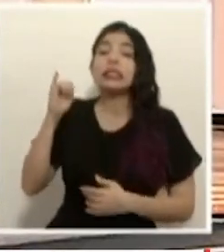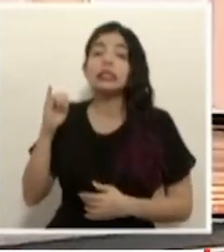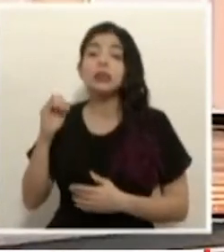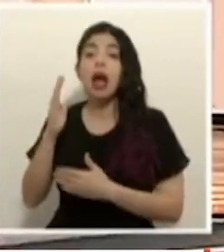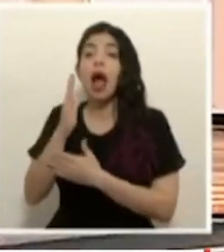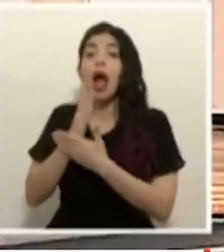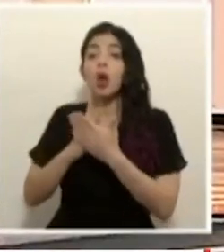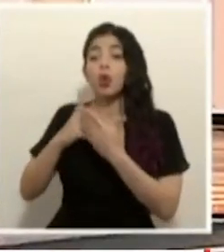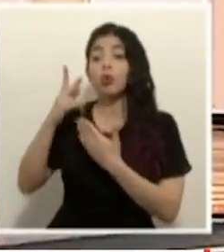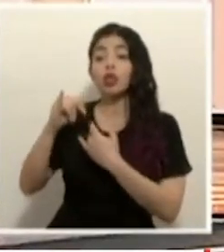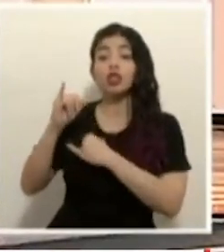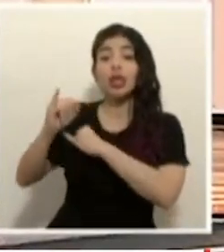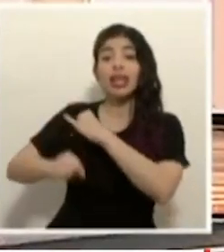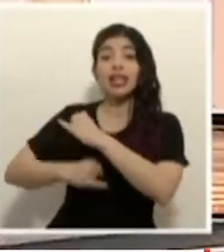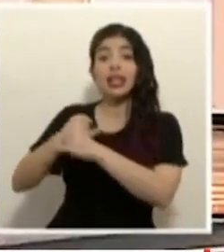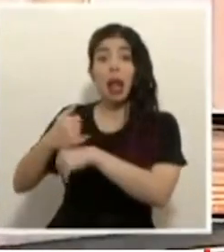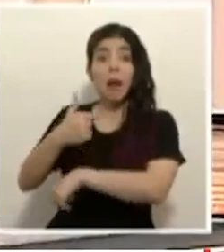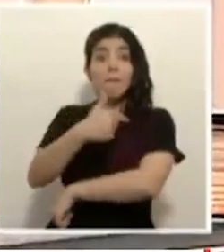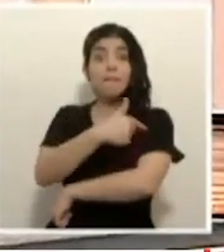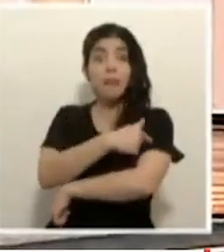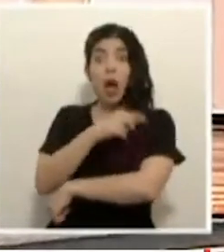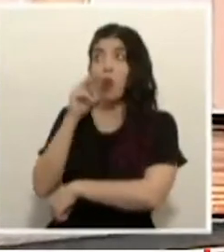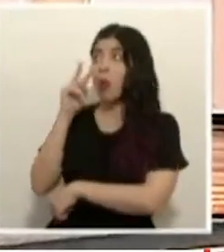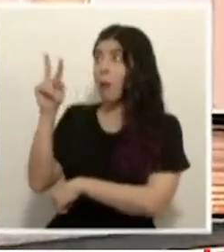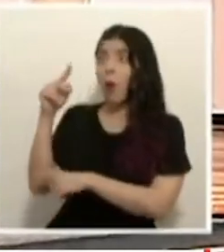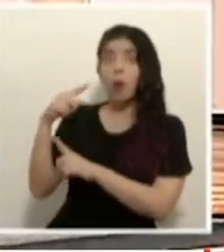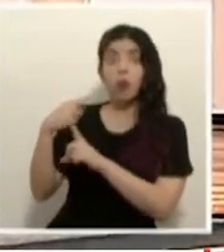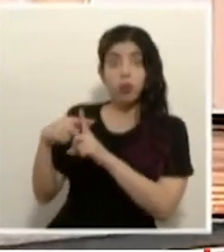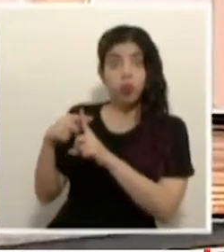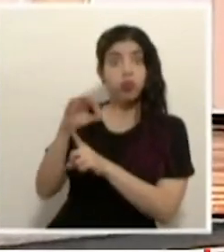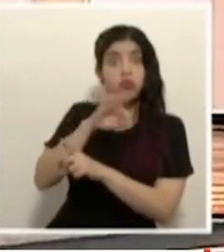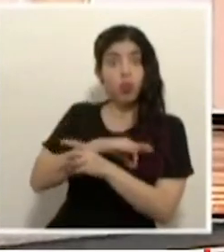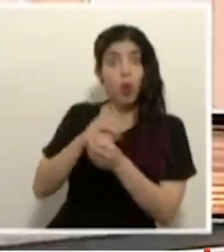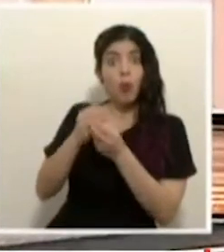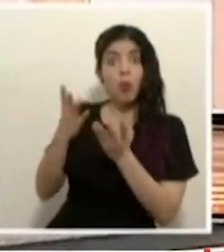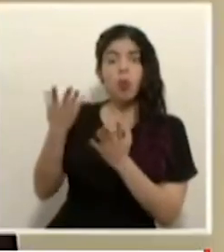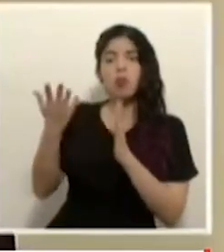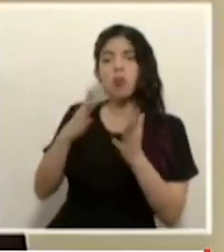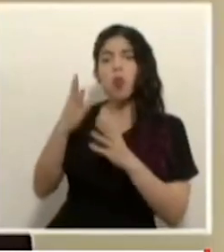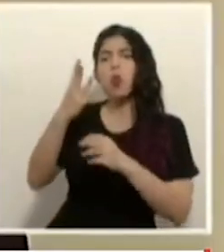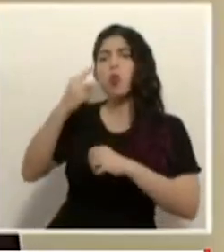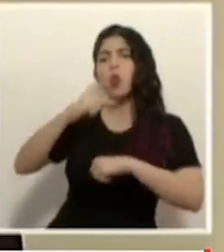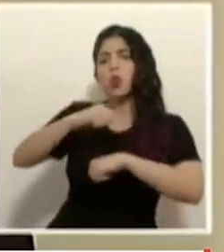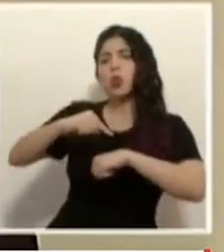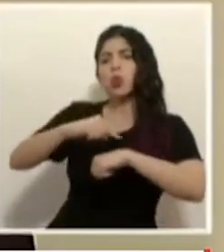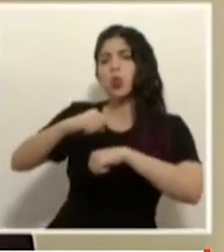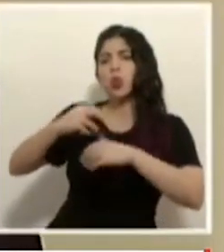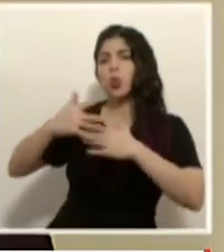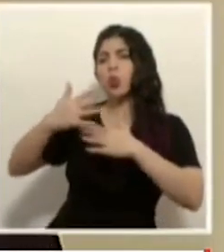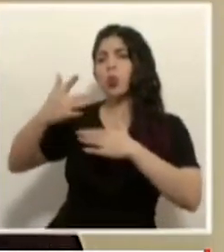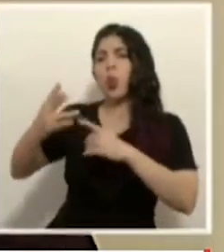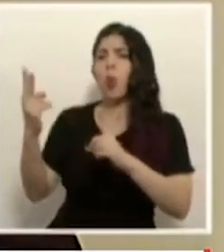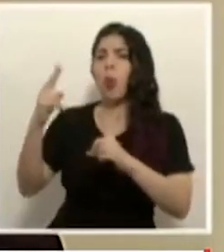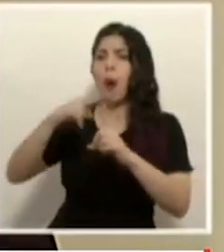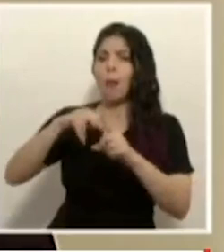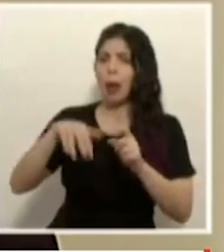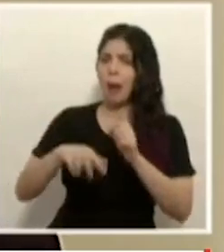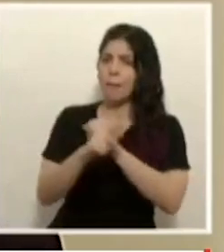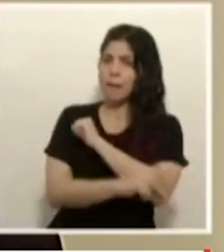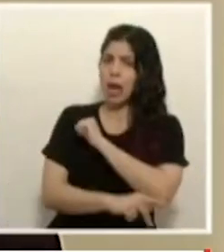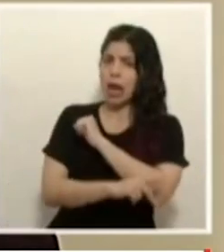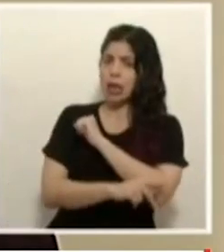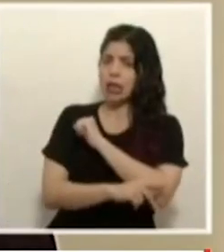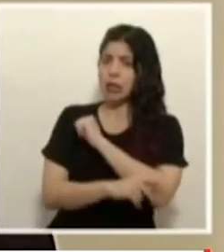de vacuna internacional es positivo y declarado de bien público ¿en cuánto tiempo se estaría aplicando en nuestro país? ¿hay alguna